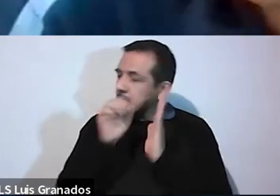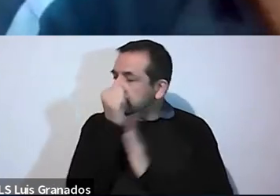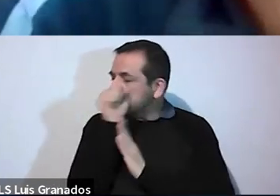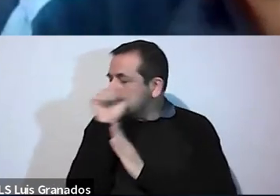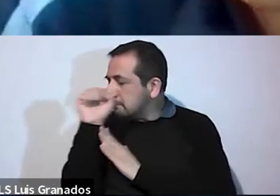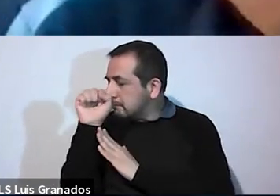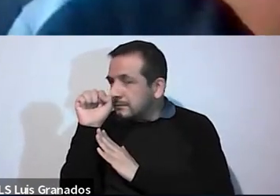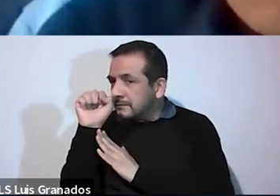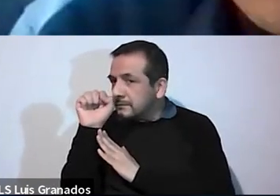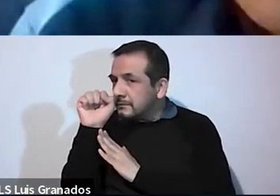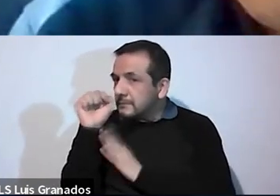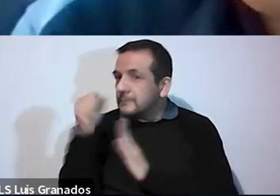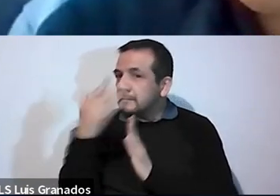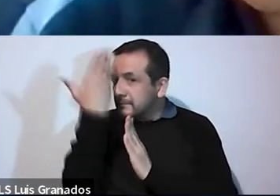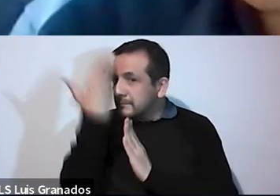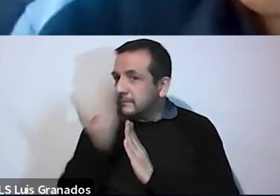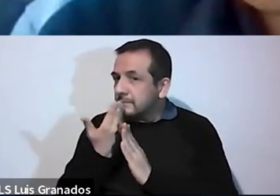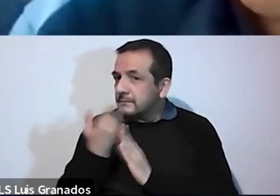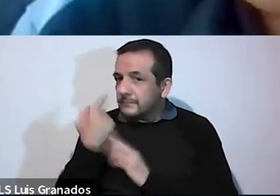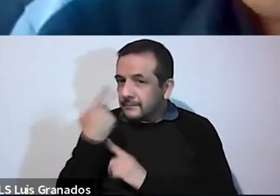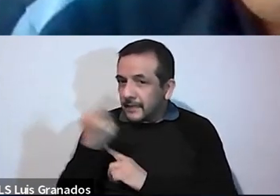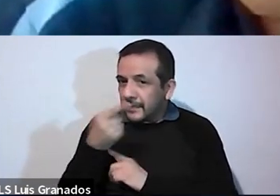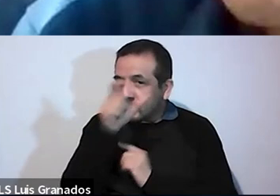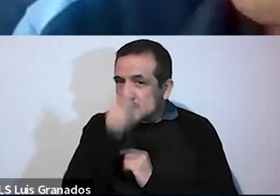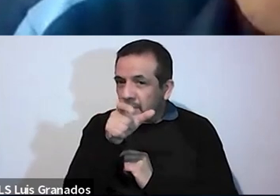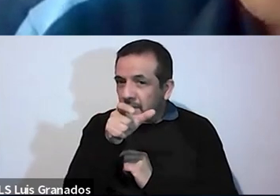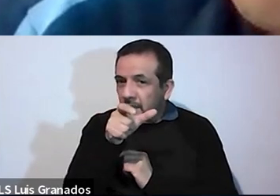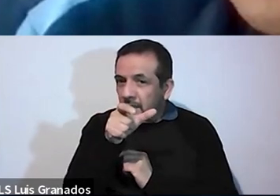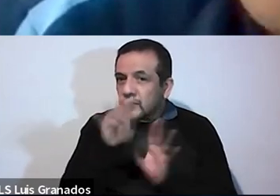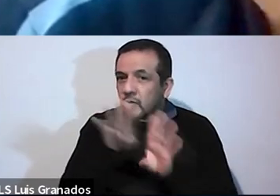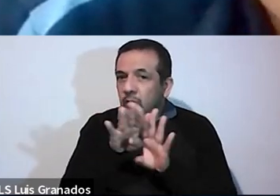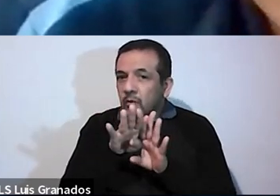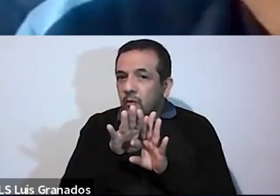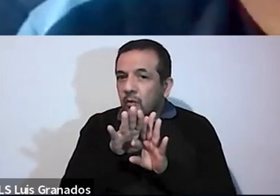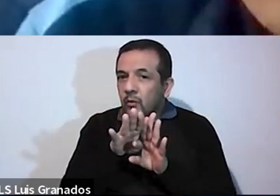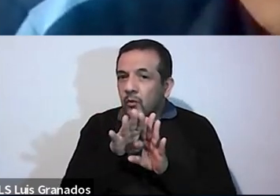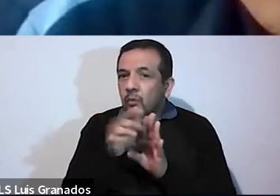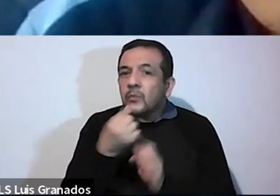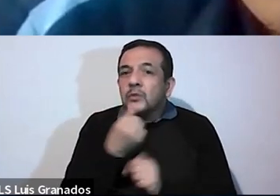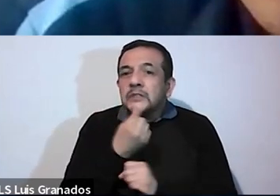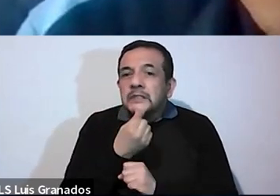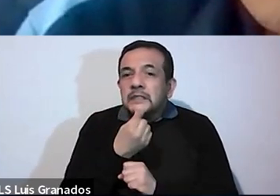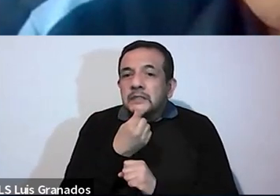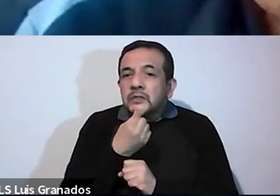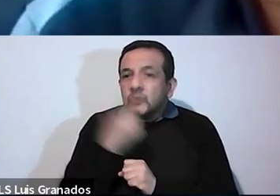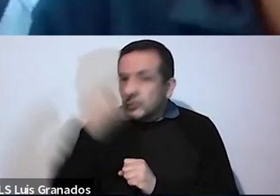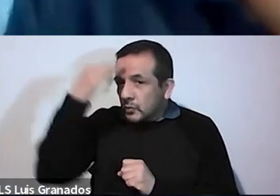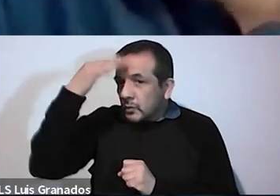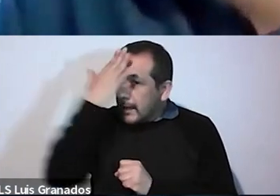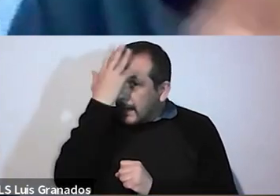Es una especie, si se pueden dar cuenta, ¿verdad? Es una especie de rostro como de niño, casi de como